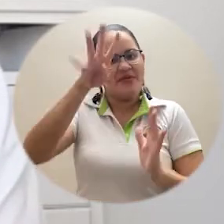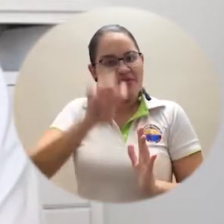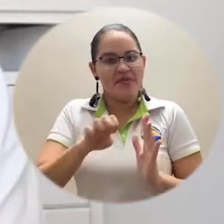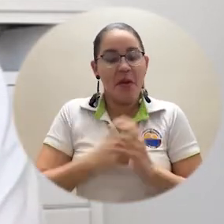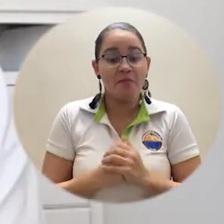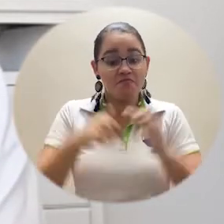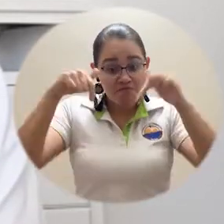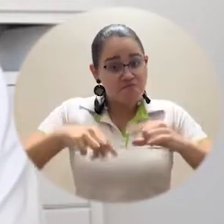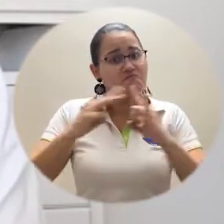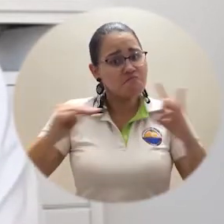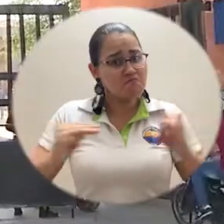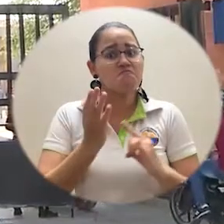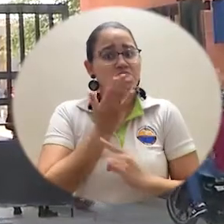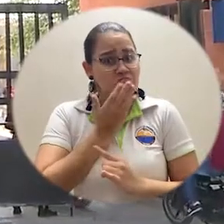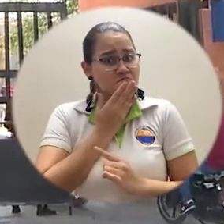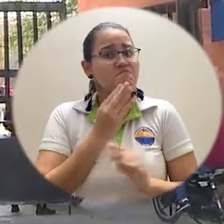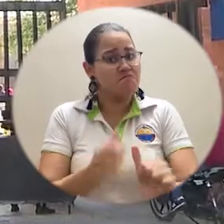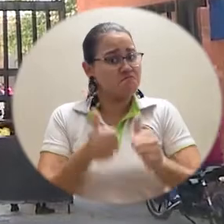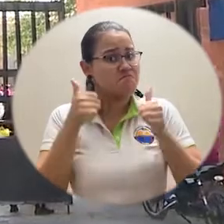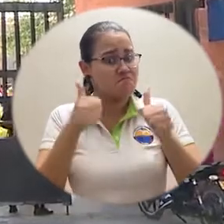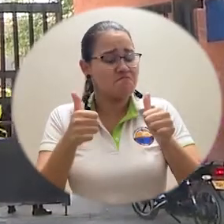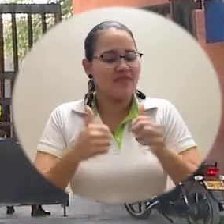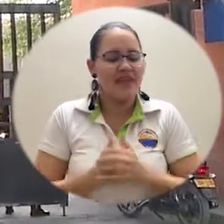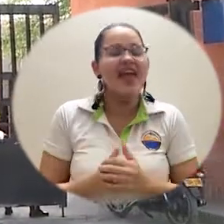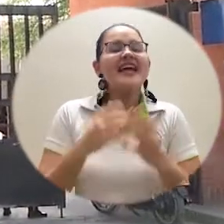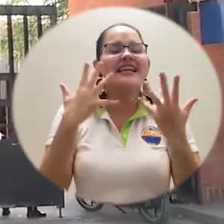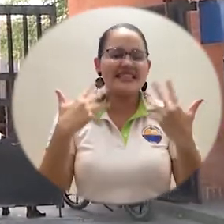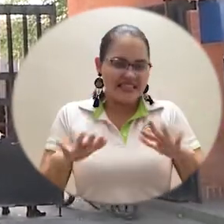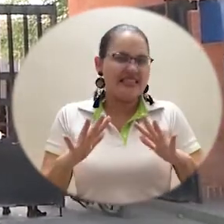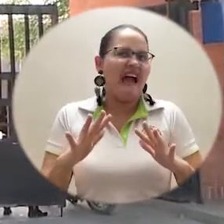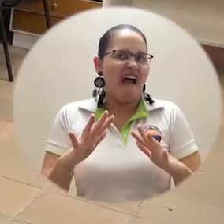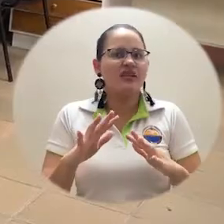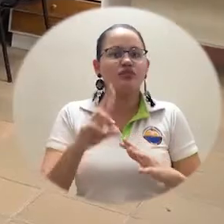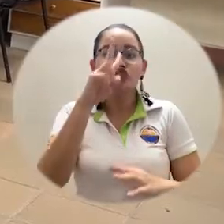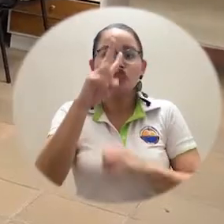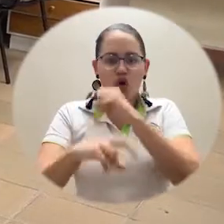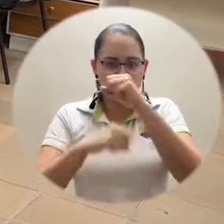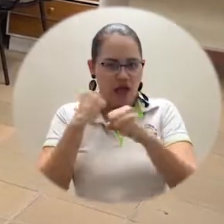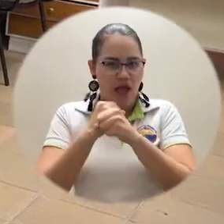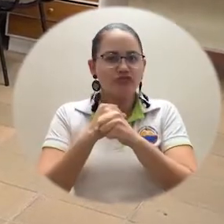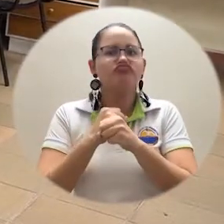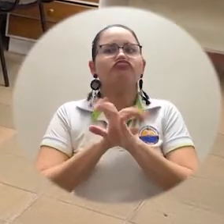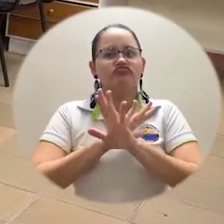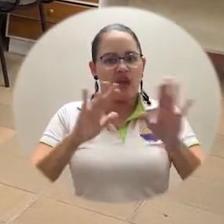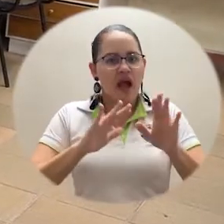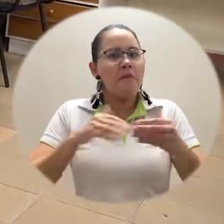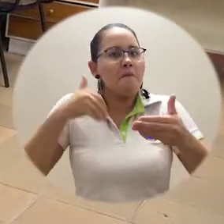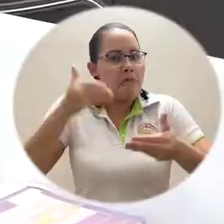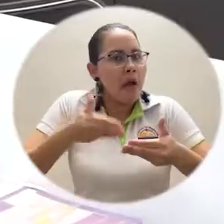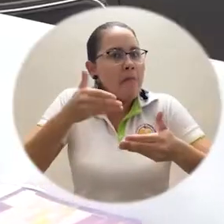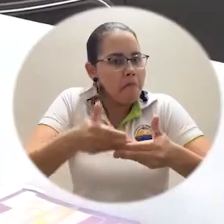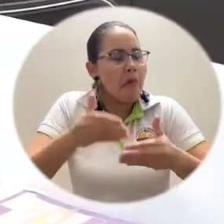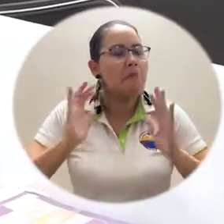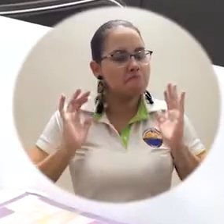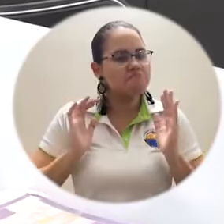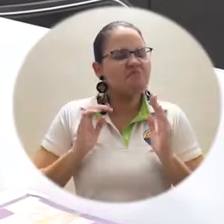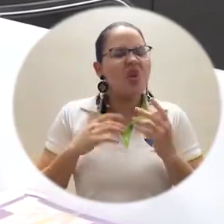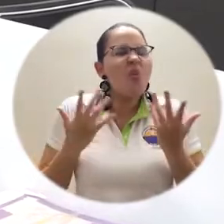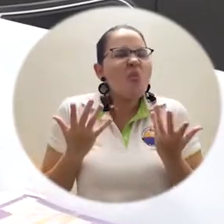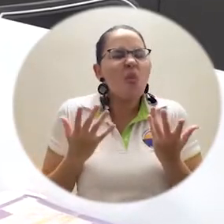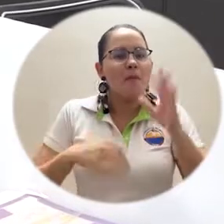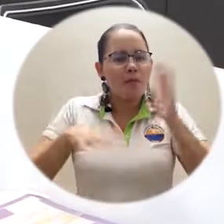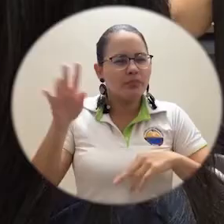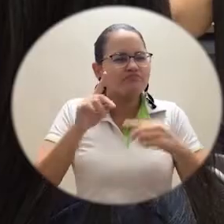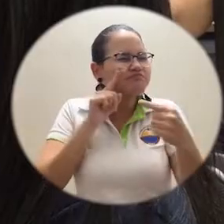realmente los resultados han sido muy satisfactorios. Llevamos dos años consecutivos participando de este ejercicio, donde se va